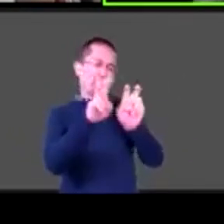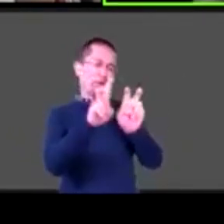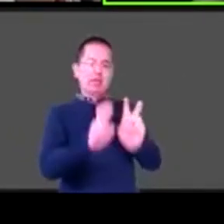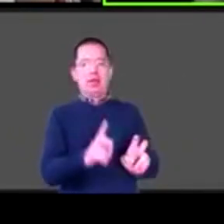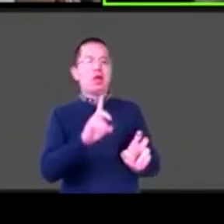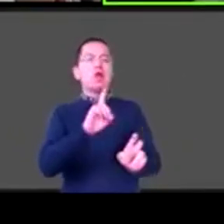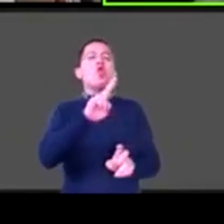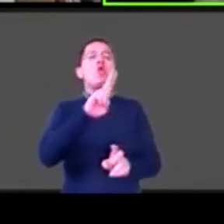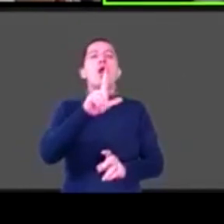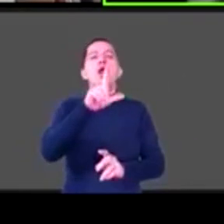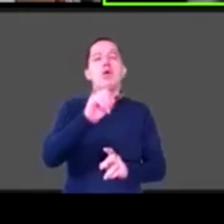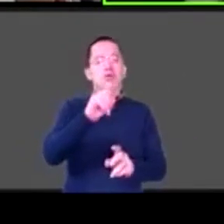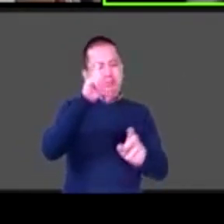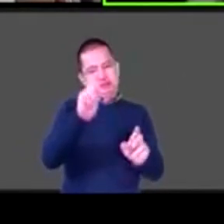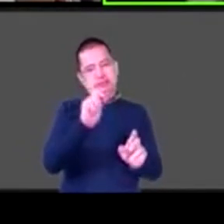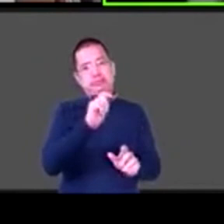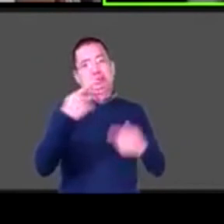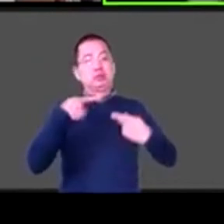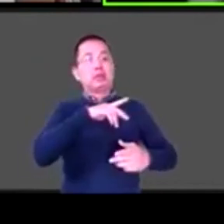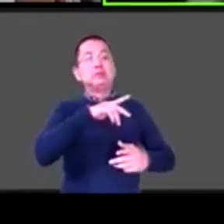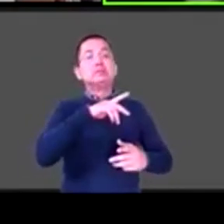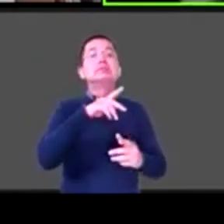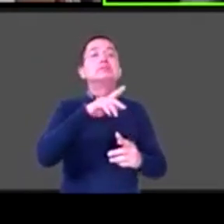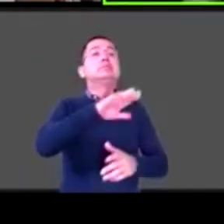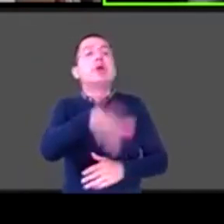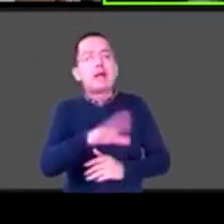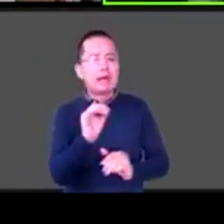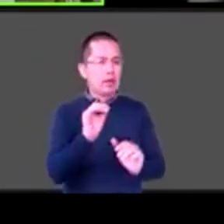que la persona le hace de despedida a la otra persona.